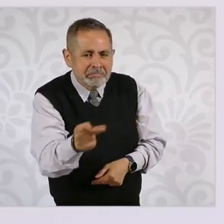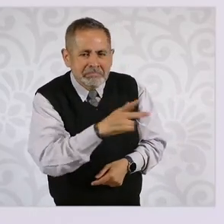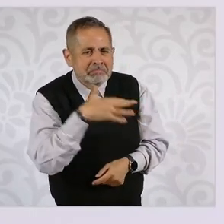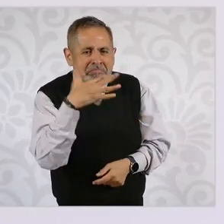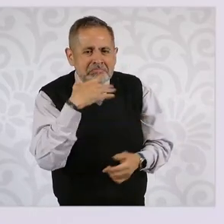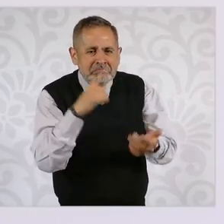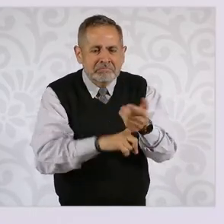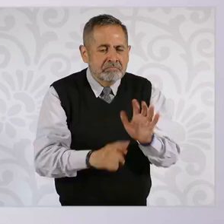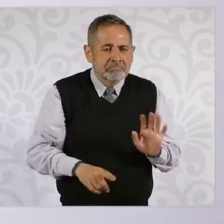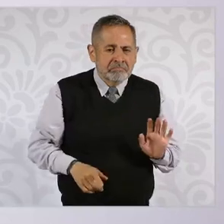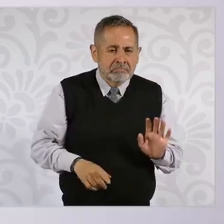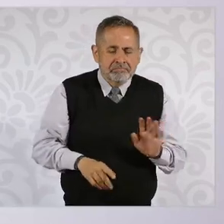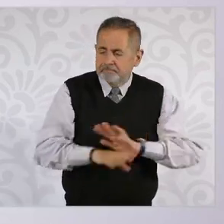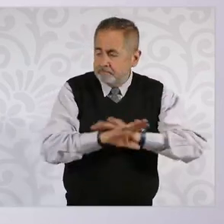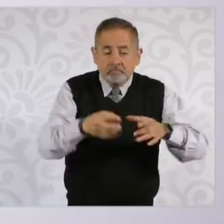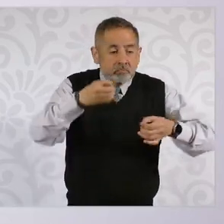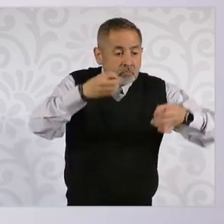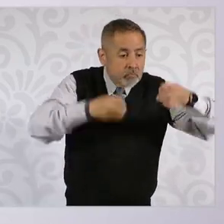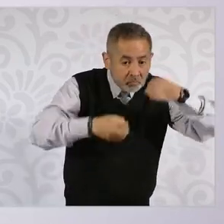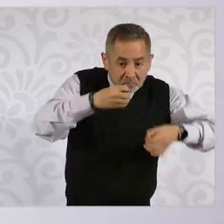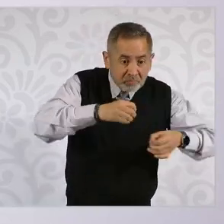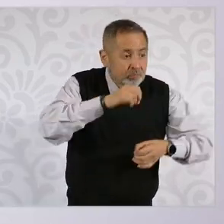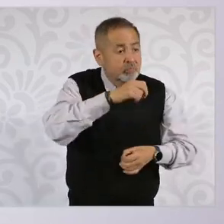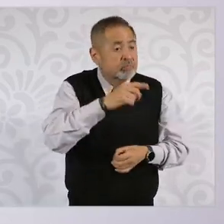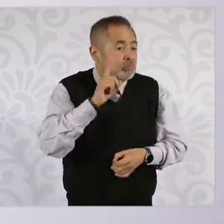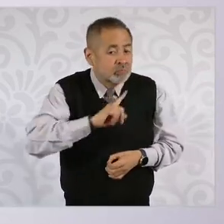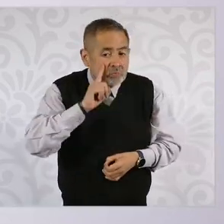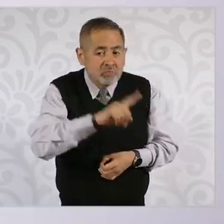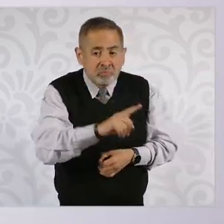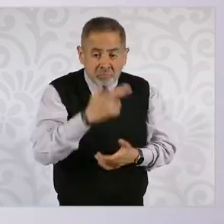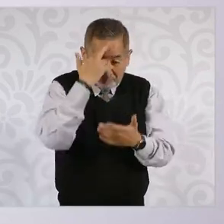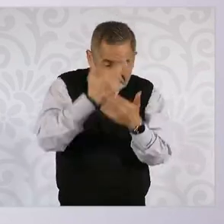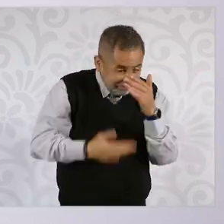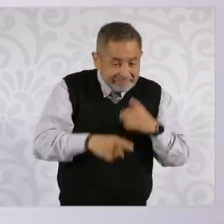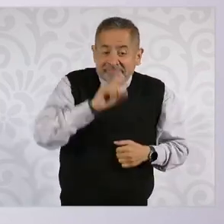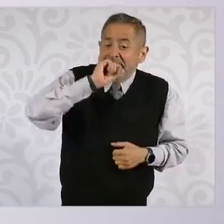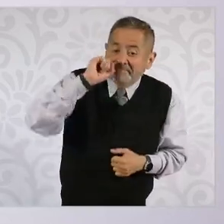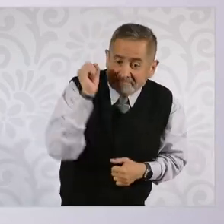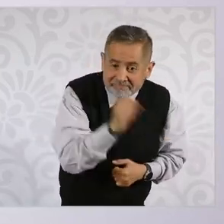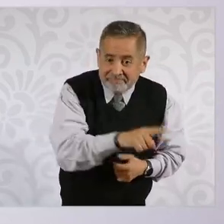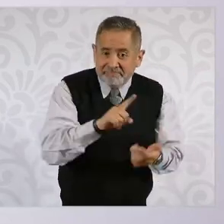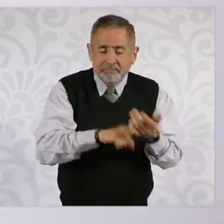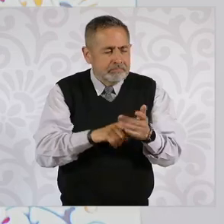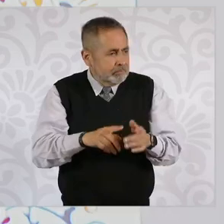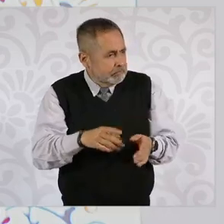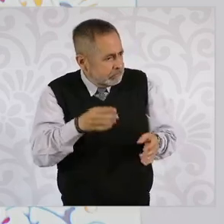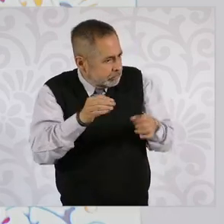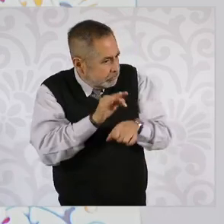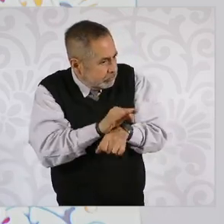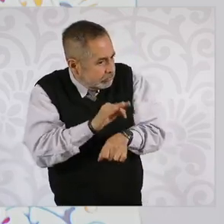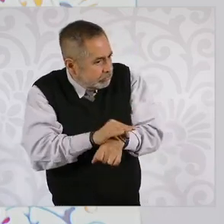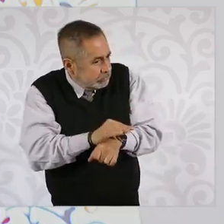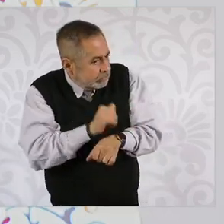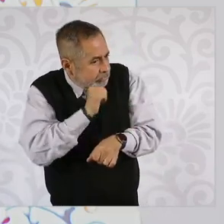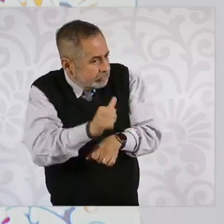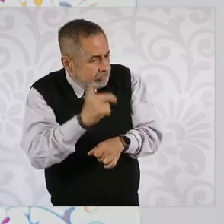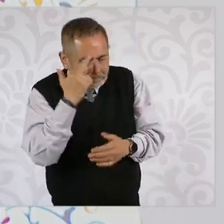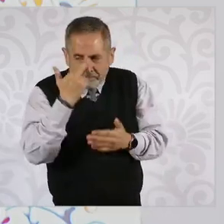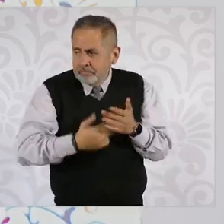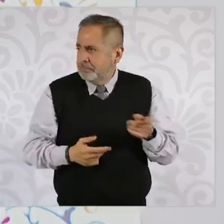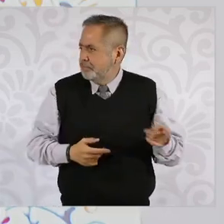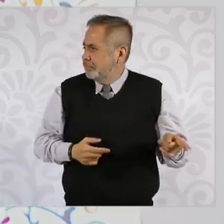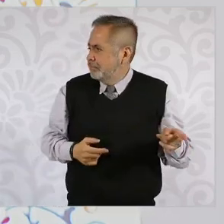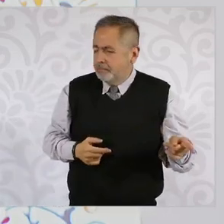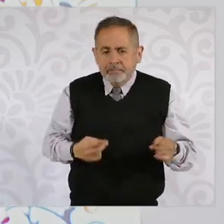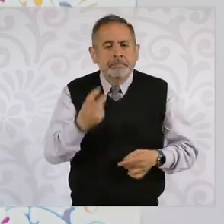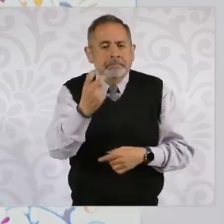Entonces, la jueza está violentando su propio carácter. Entonces, por eso hay